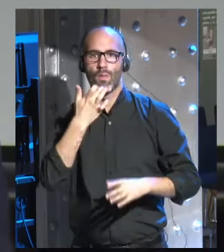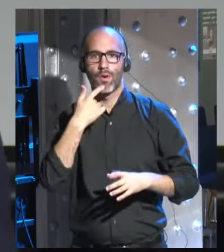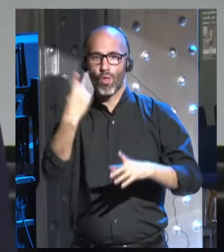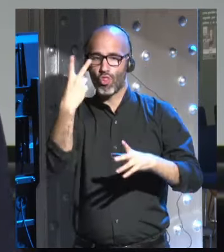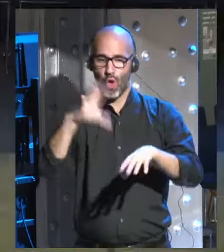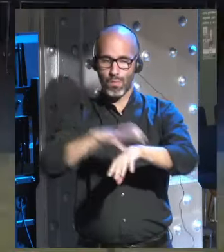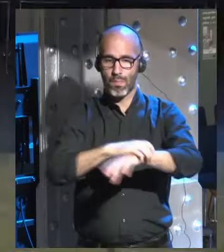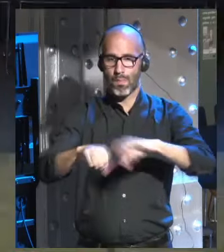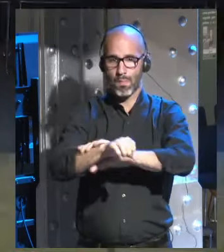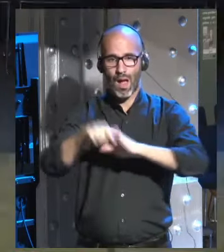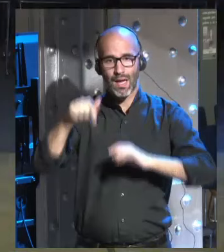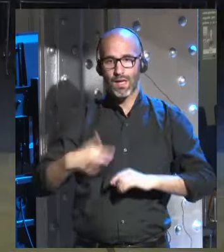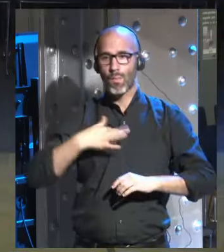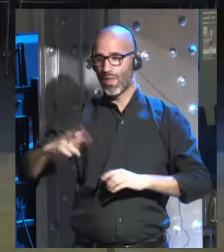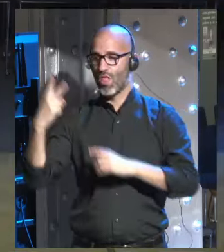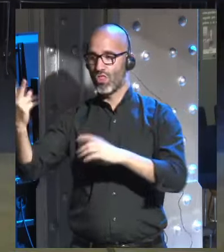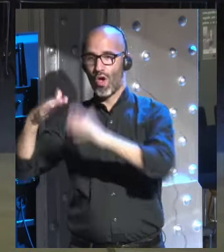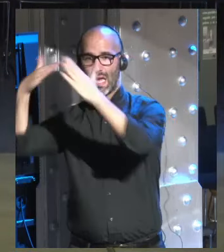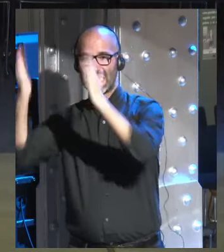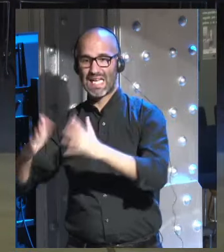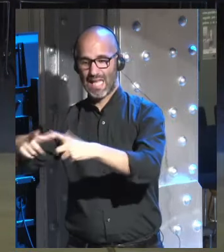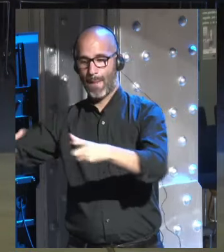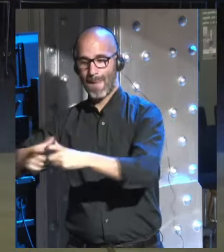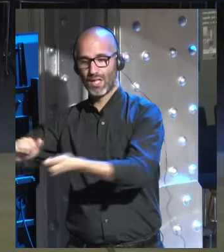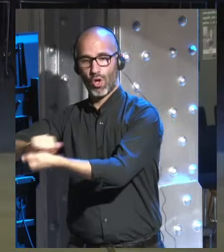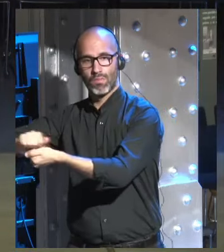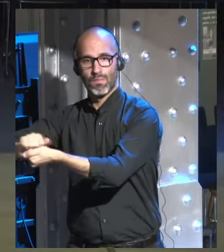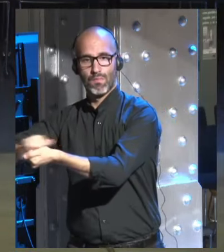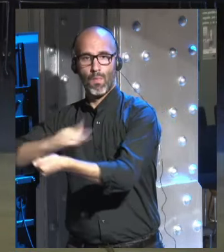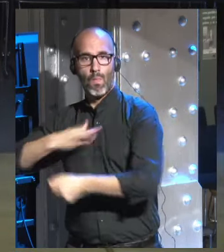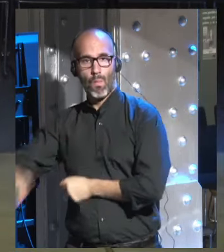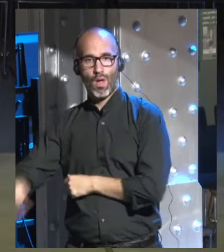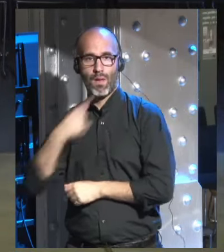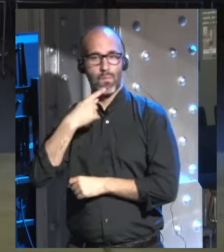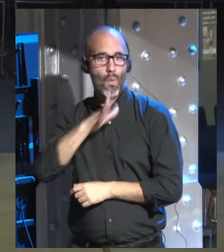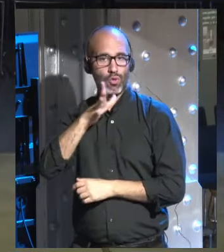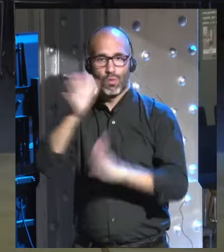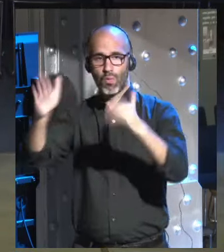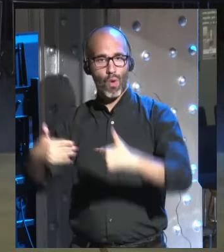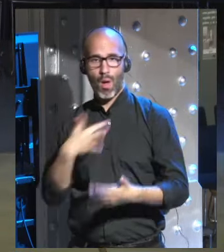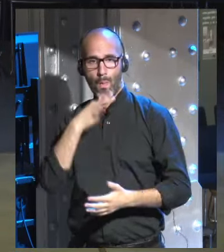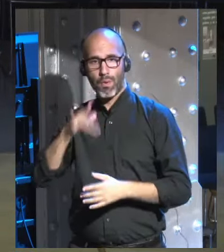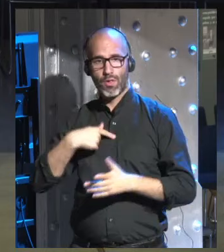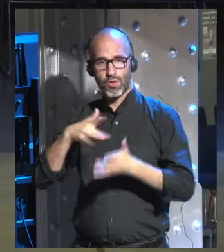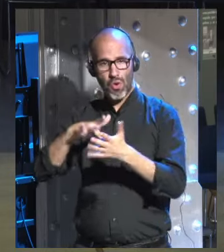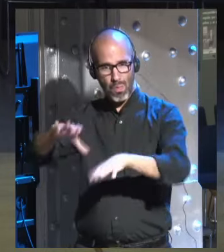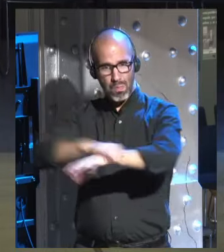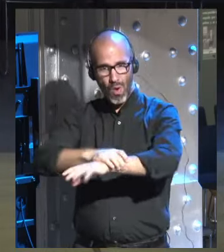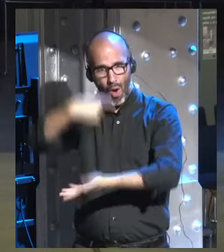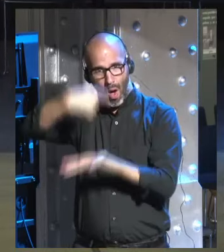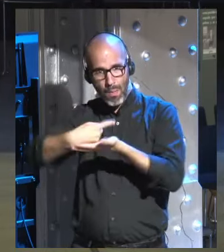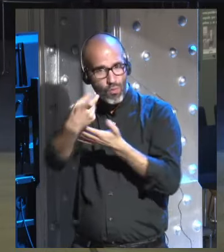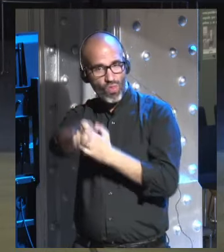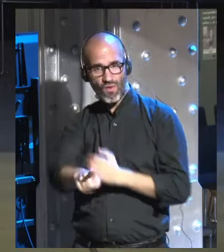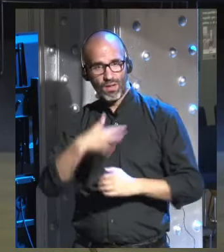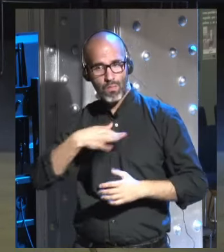dos en casa que pueden estar lavando los platos al mismo tiempo no hay ninguna razón por la que tengamos que estar conectados a esas